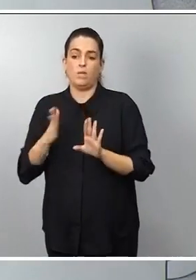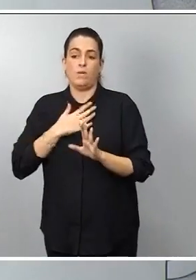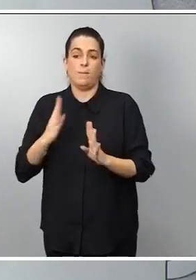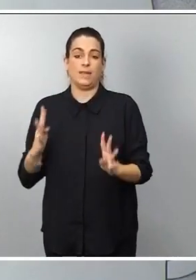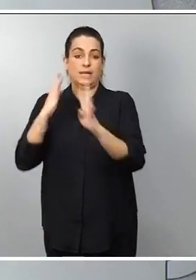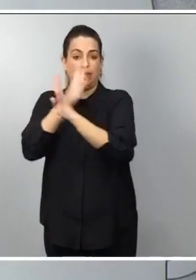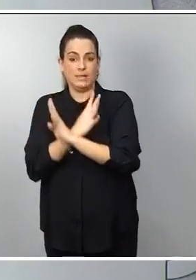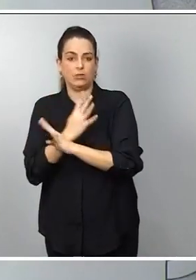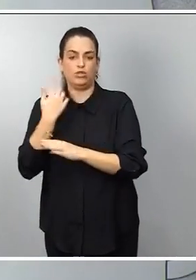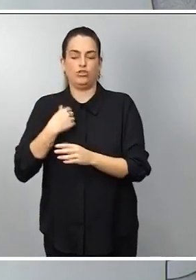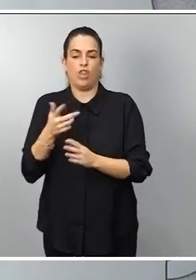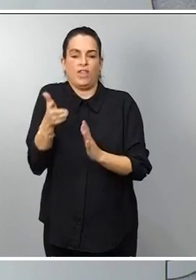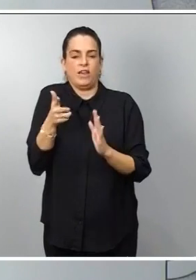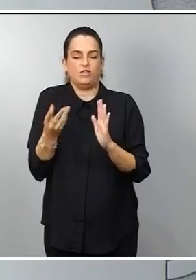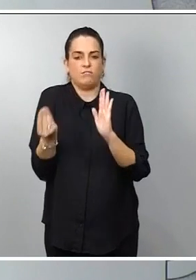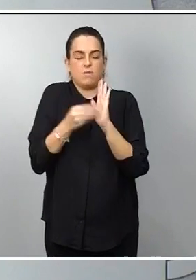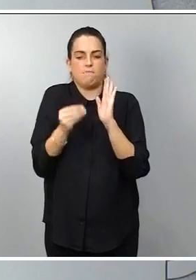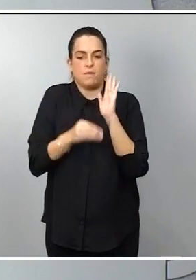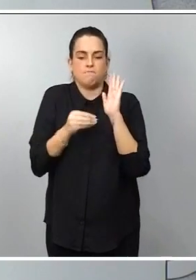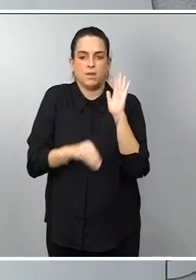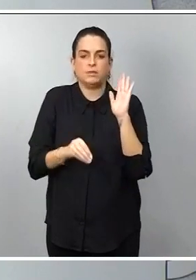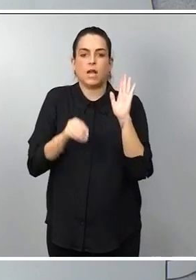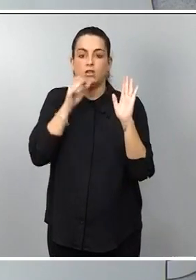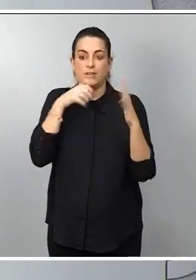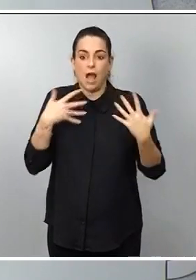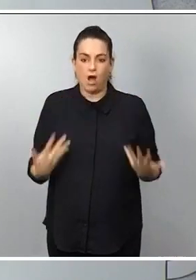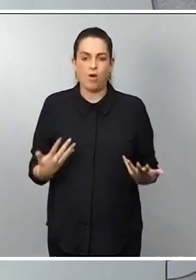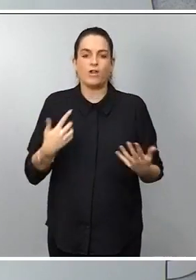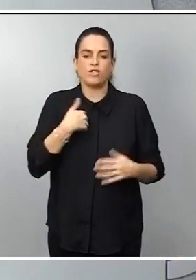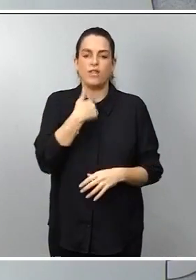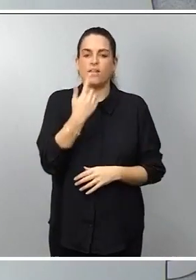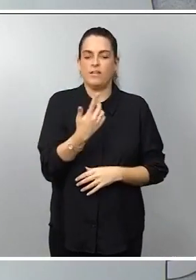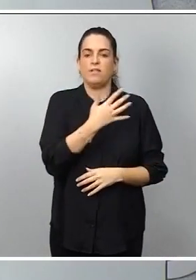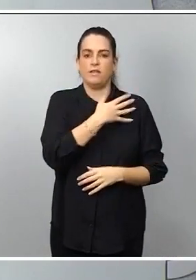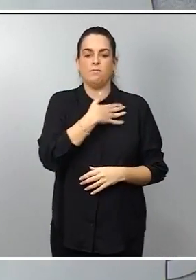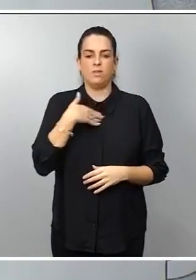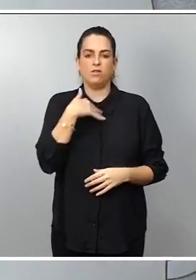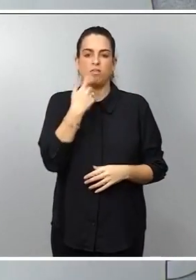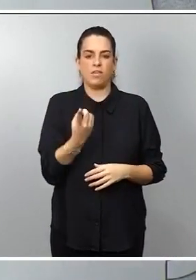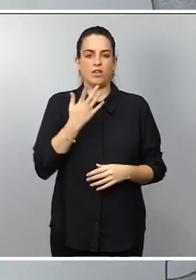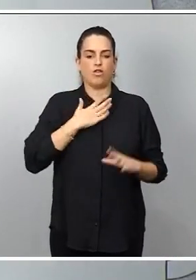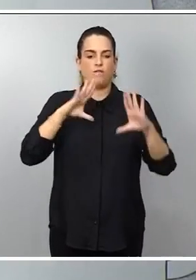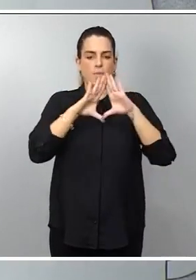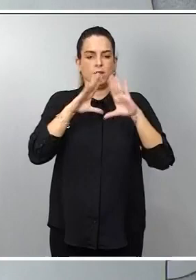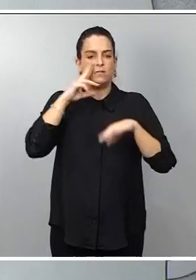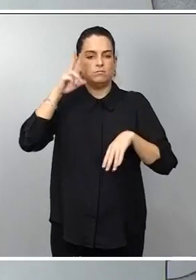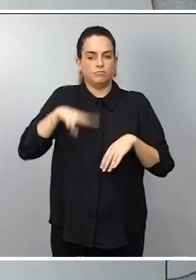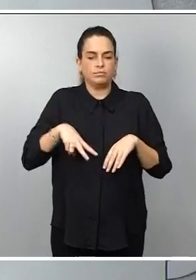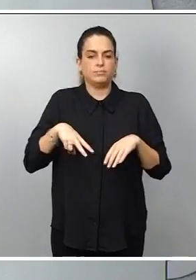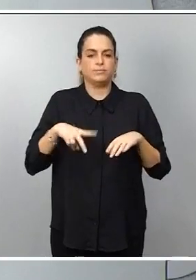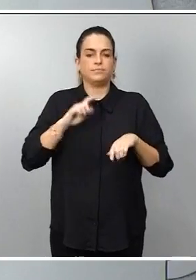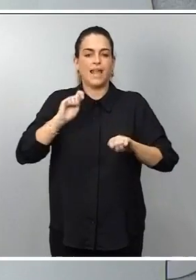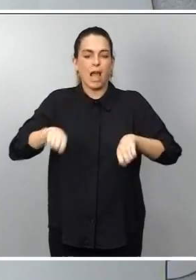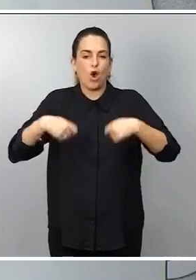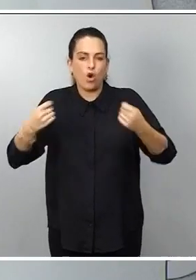derechos y además, más que nunca, podemos decir que somos un gobierno feminista, ecologista, pero somos el gobierno